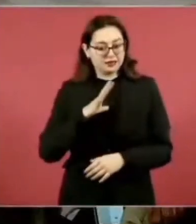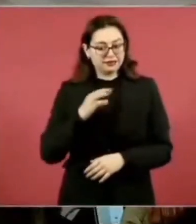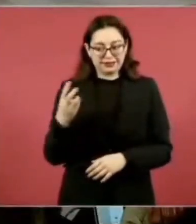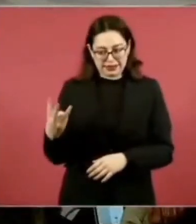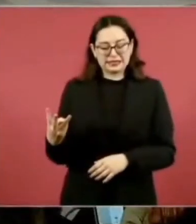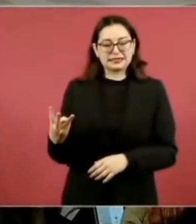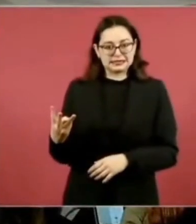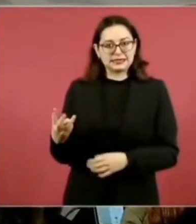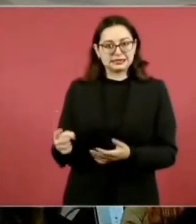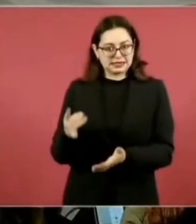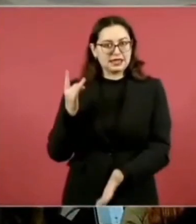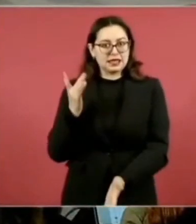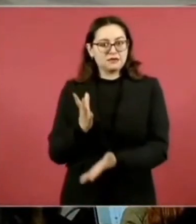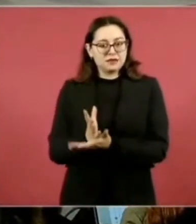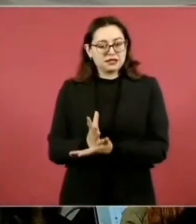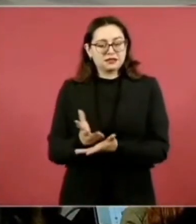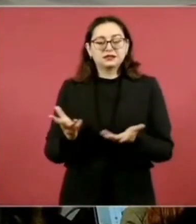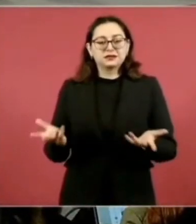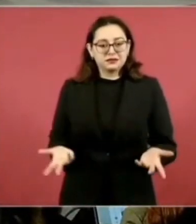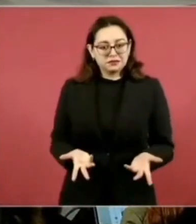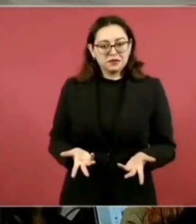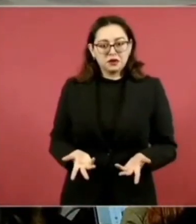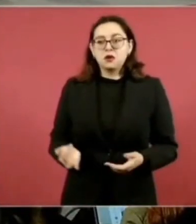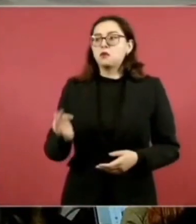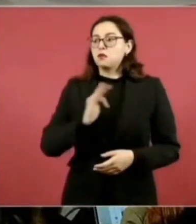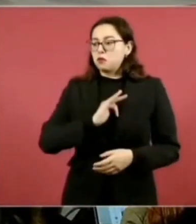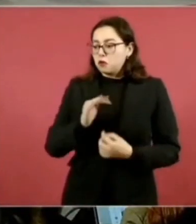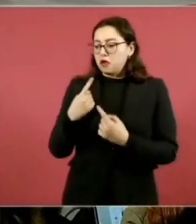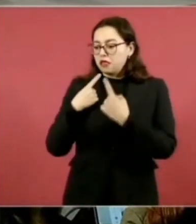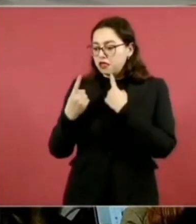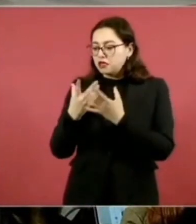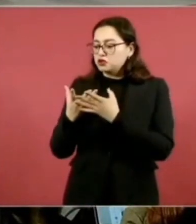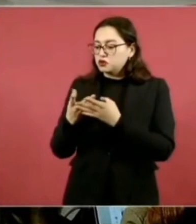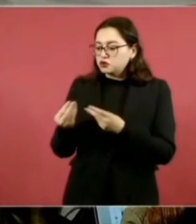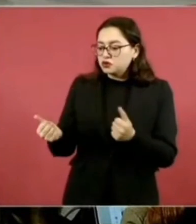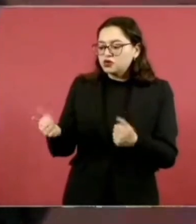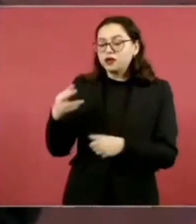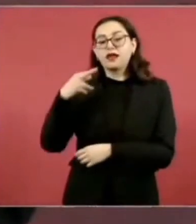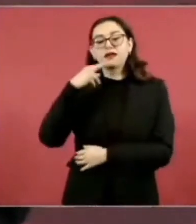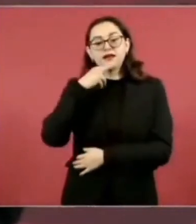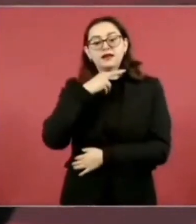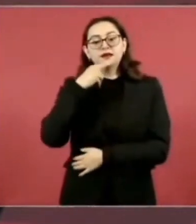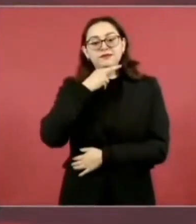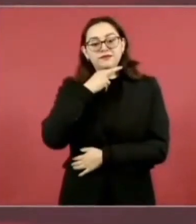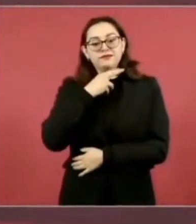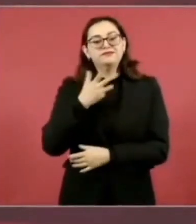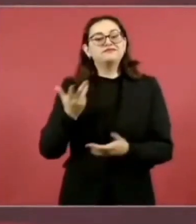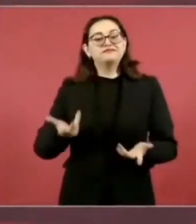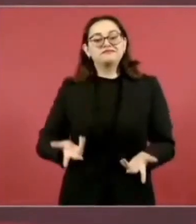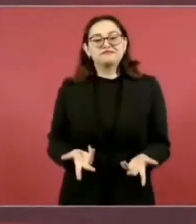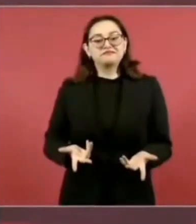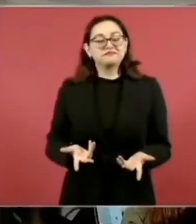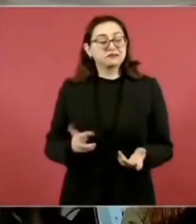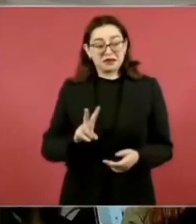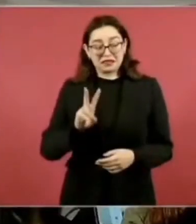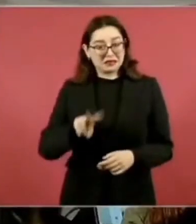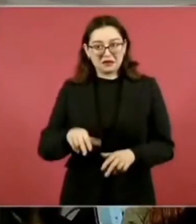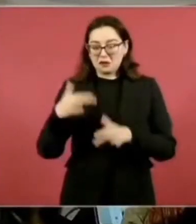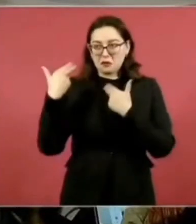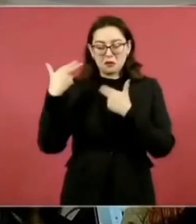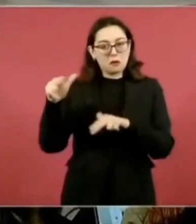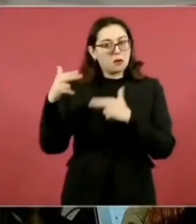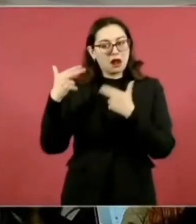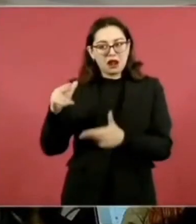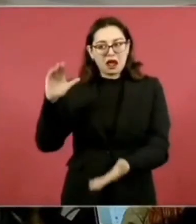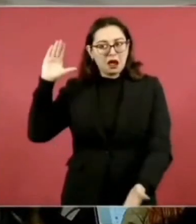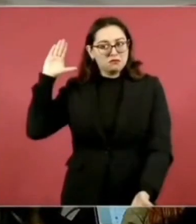además se pueden resolver rápidamente. De hecho, de otra manera, casi estamos en cero huelgas. Eso creo que es